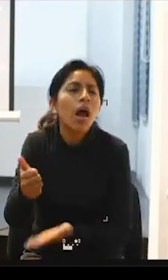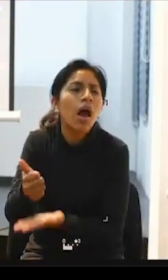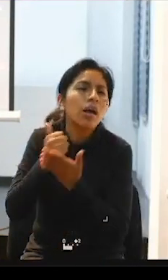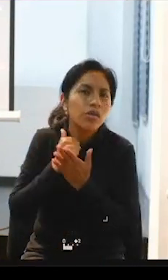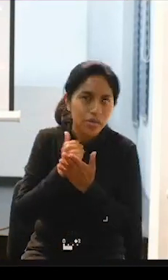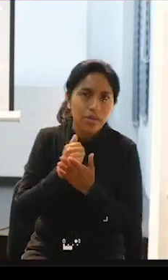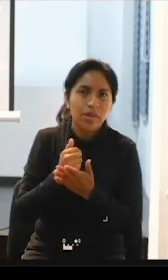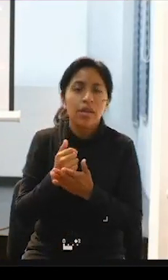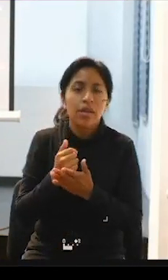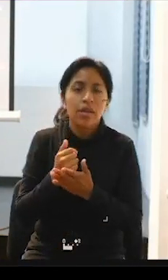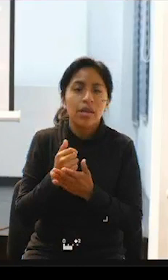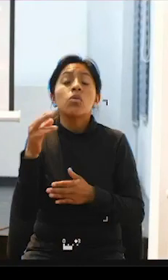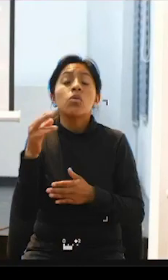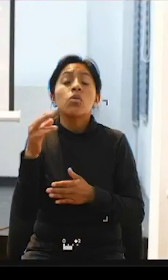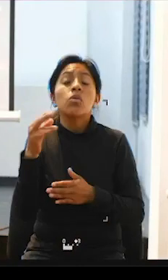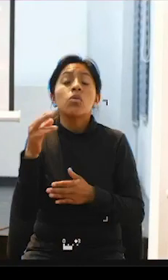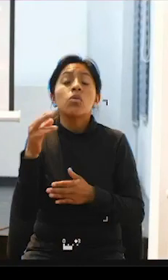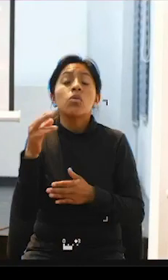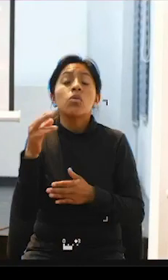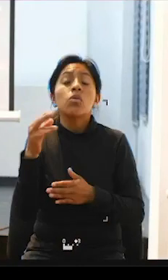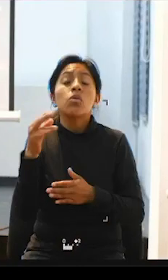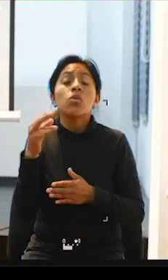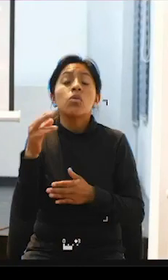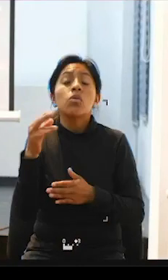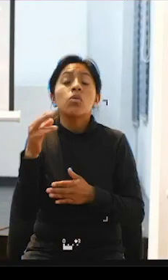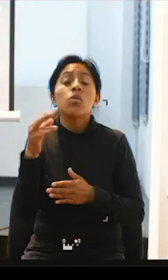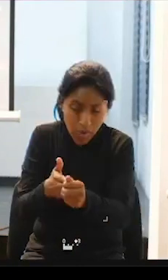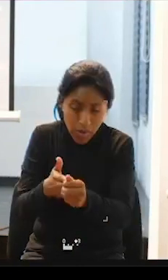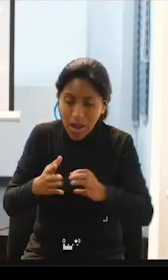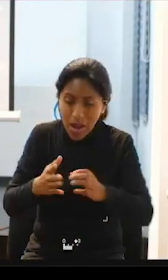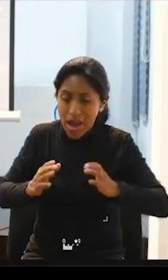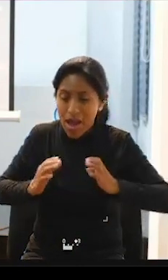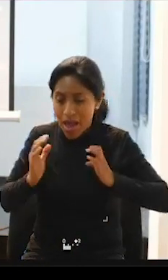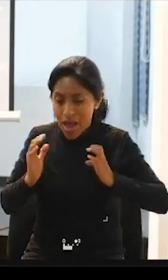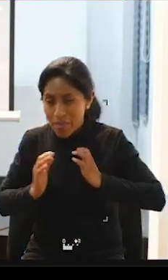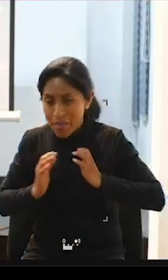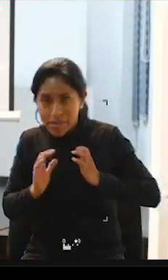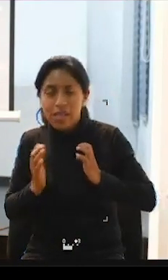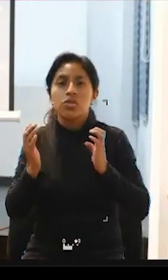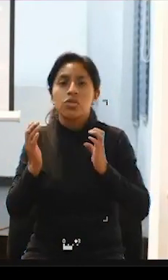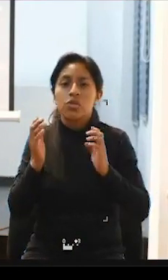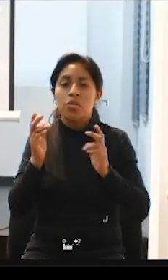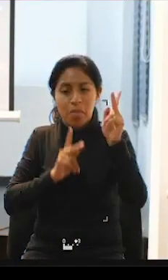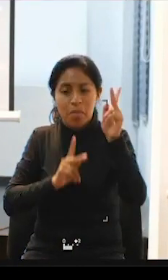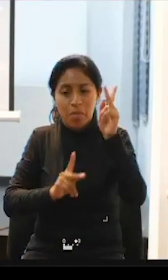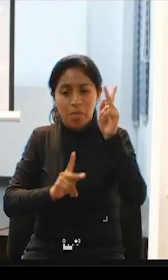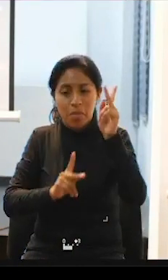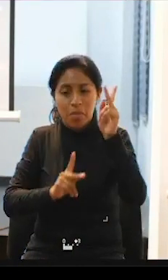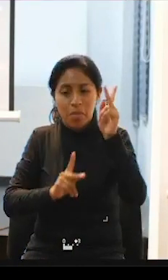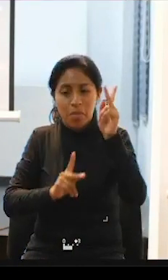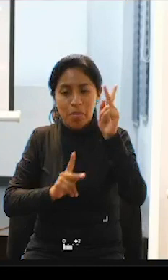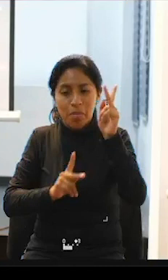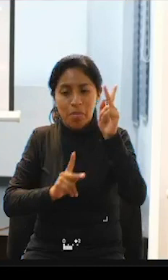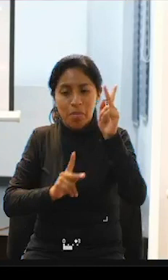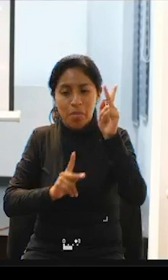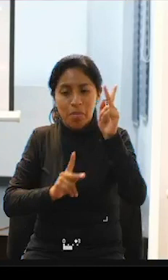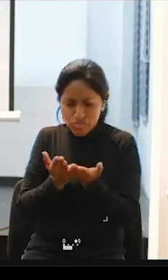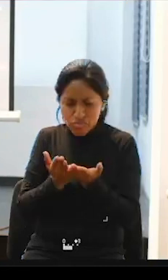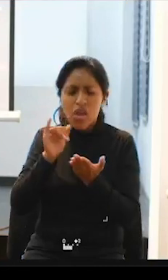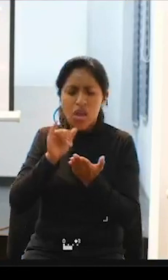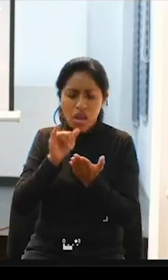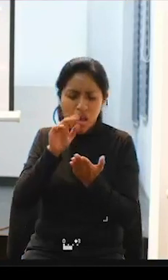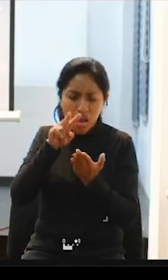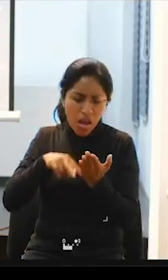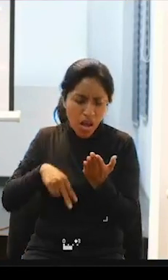manual que se llama de capacitación de destreza y habilidades para independizar a la persona entonces en eso hay